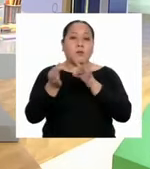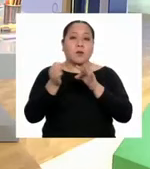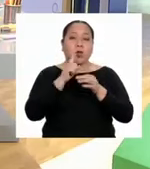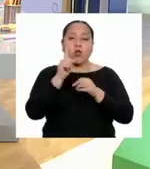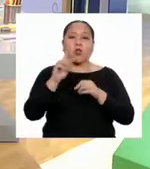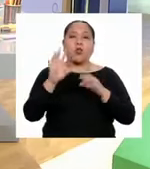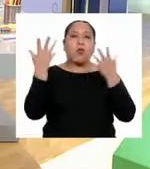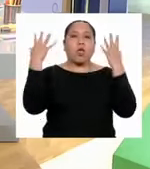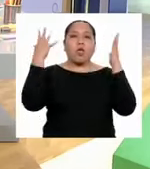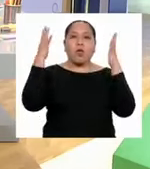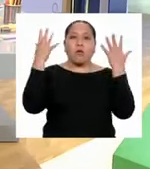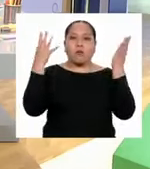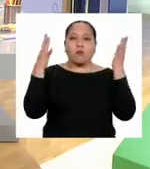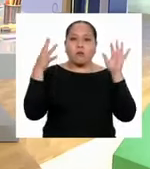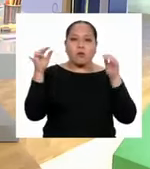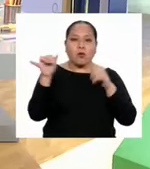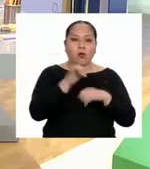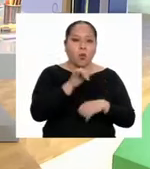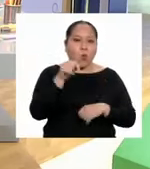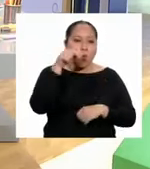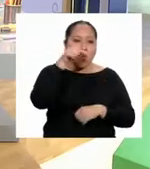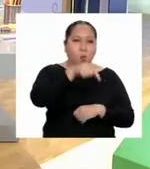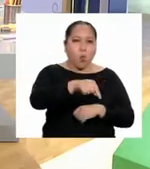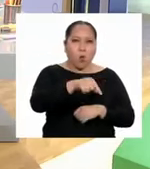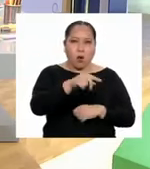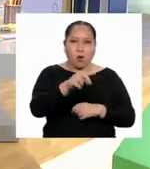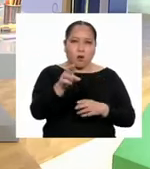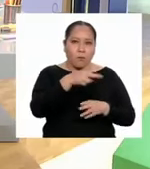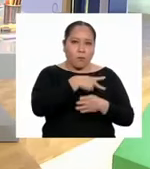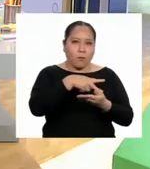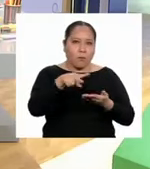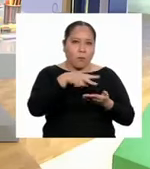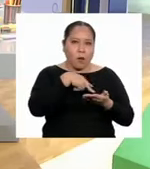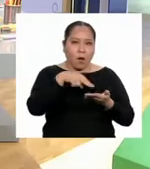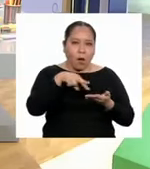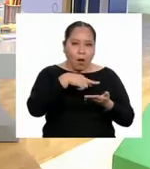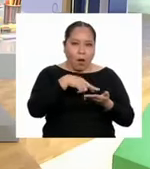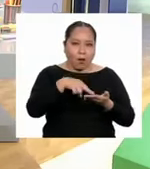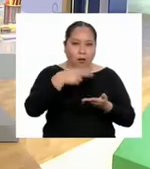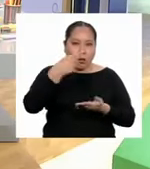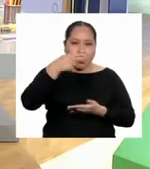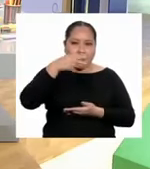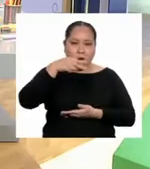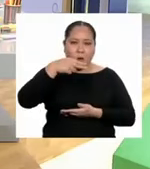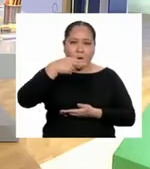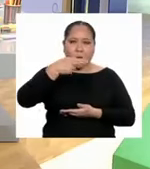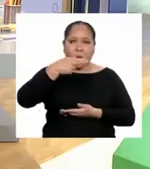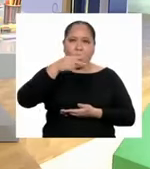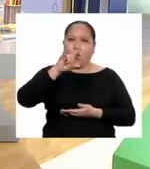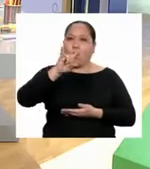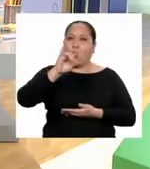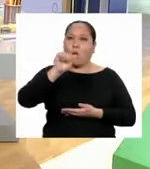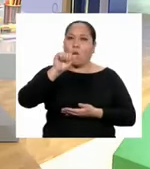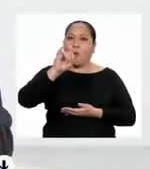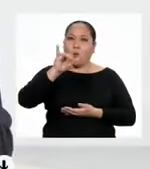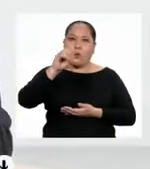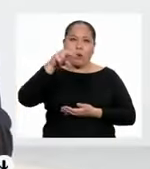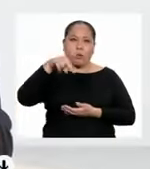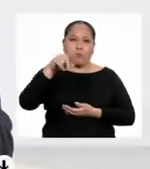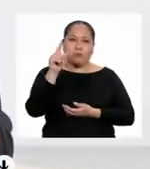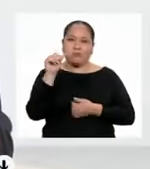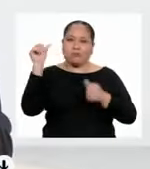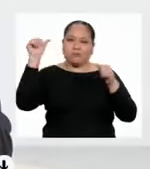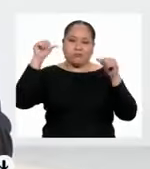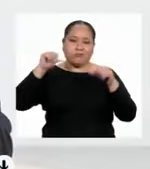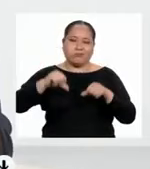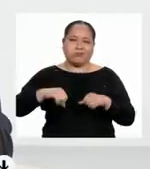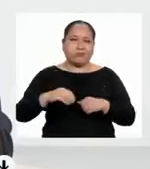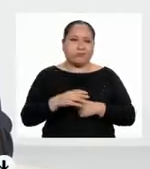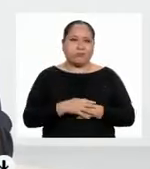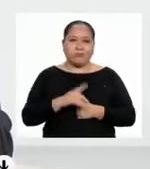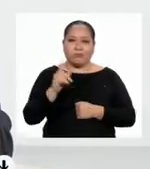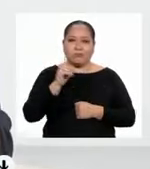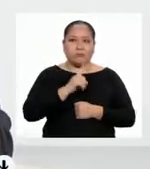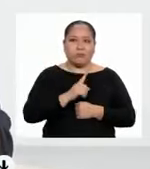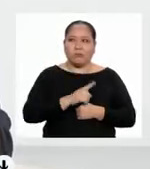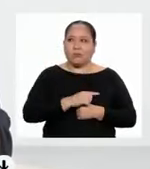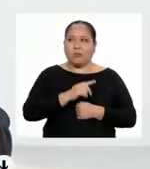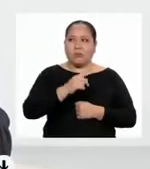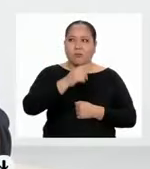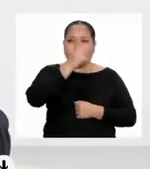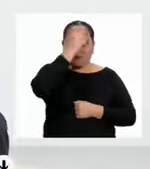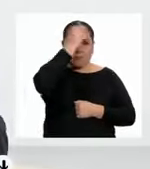hayan aplaudido el número de baile típico de los Vilca? El guayno. Estamos muy mal todavía. No fue un gesto